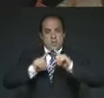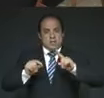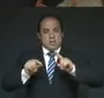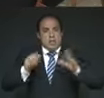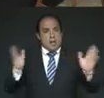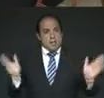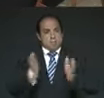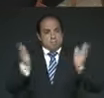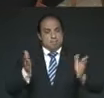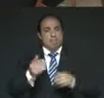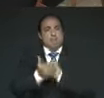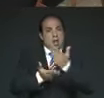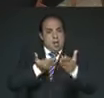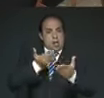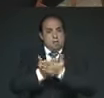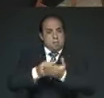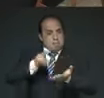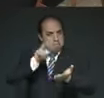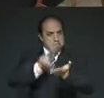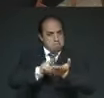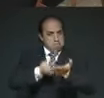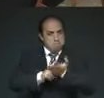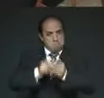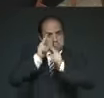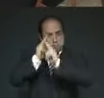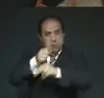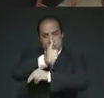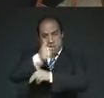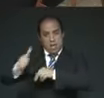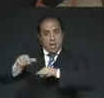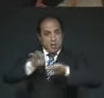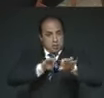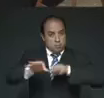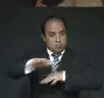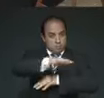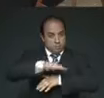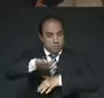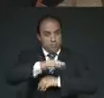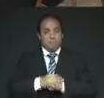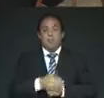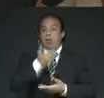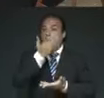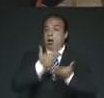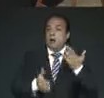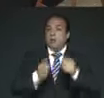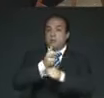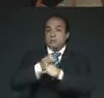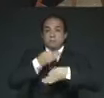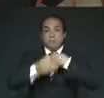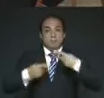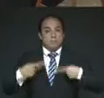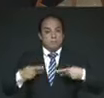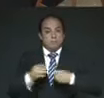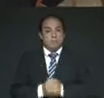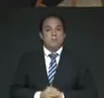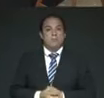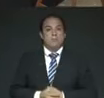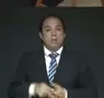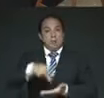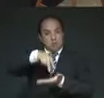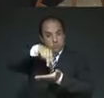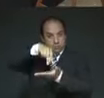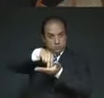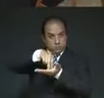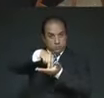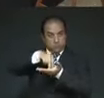servir con valor y honor desde cada uno de nuestros ámbitos. Por lo que, a continuación, invito a todos los presentes a permanecer de